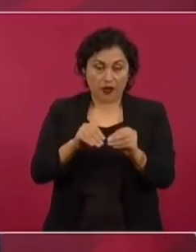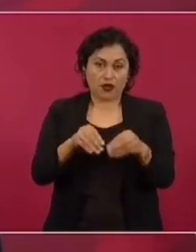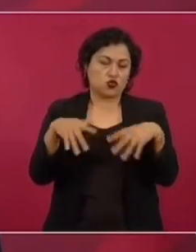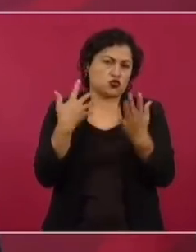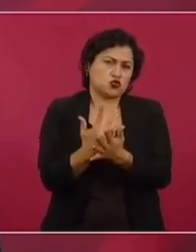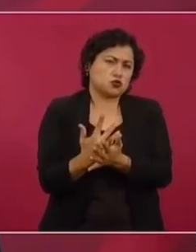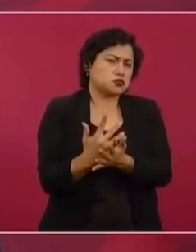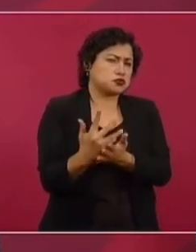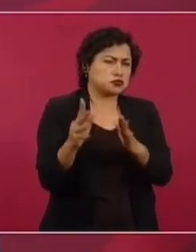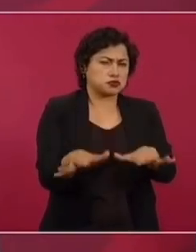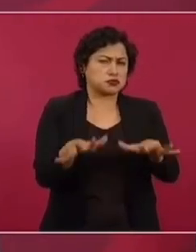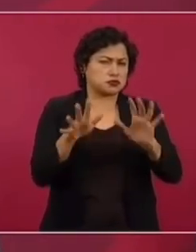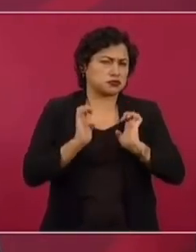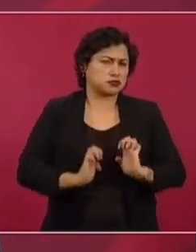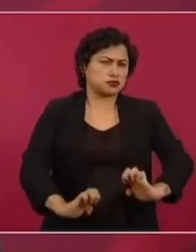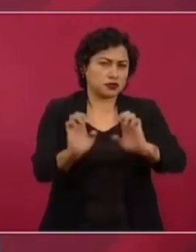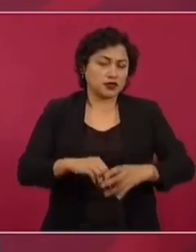extravagante